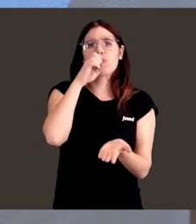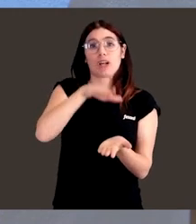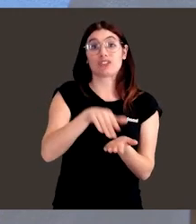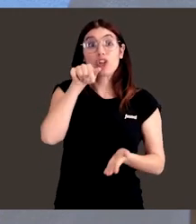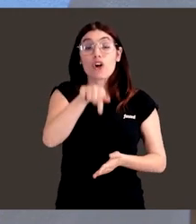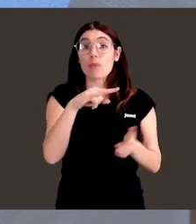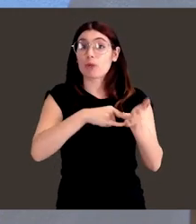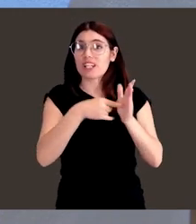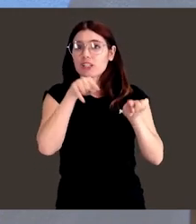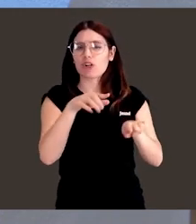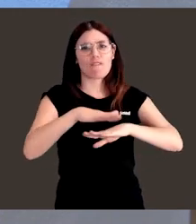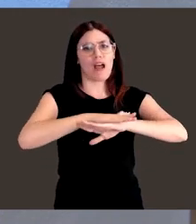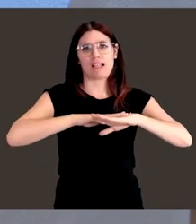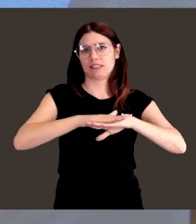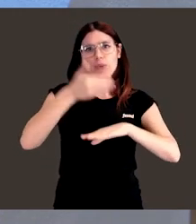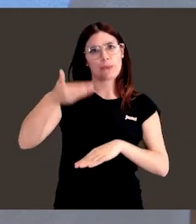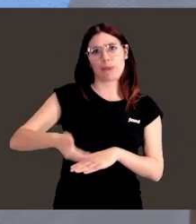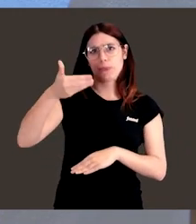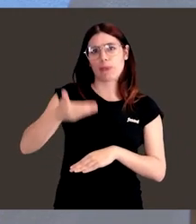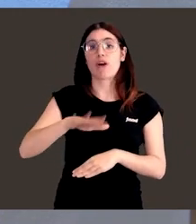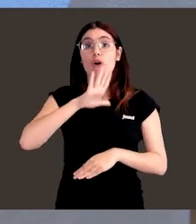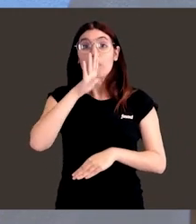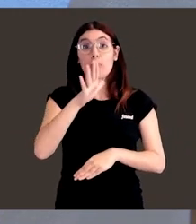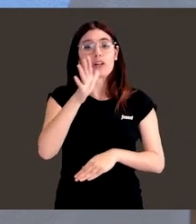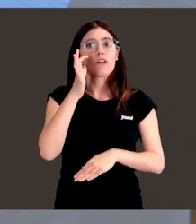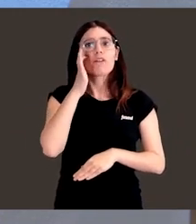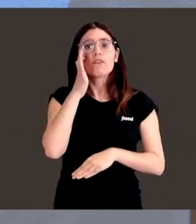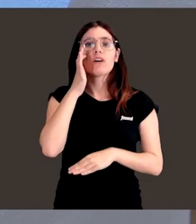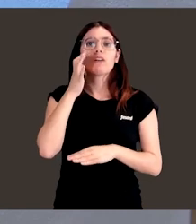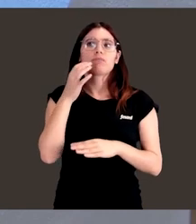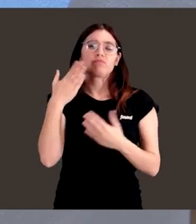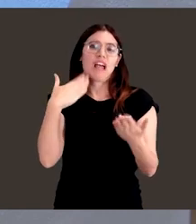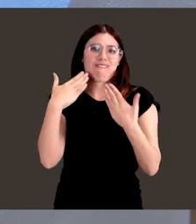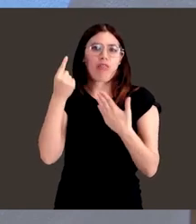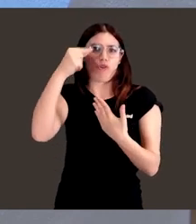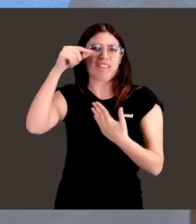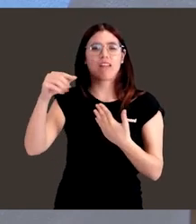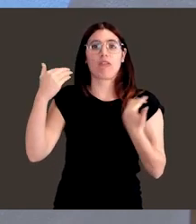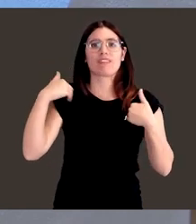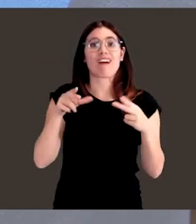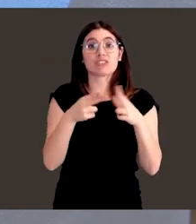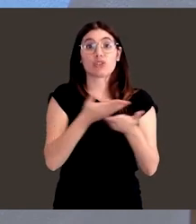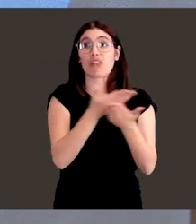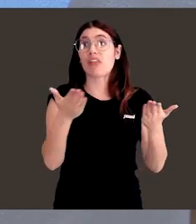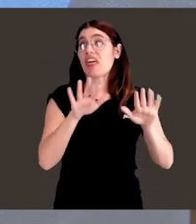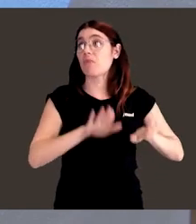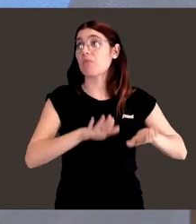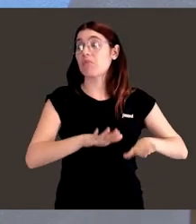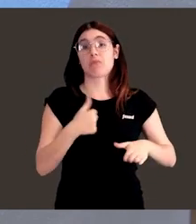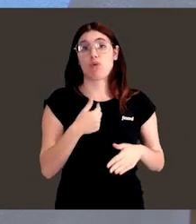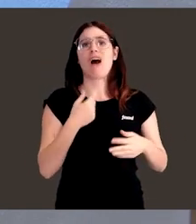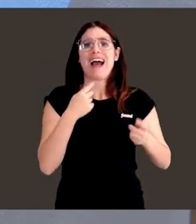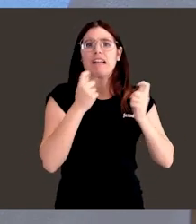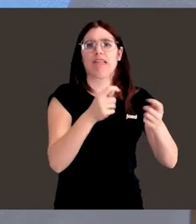fundamentales. Son fundamentales porque ya te comenté otra vez que hemos hablado que la sociedad sola no se